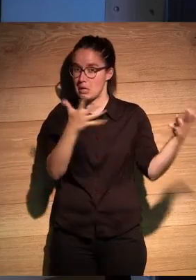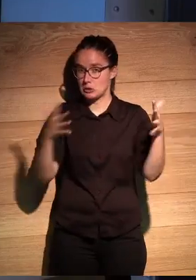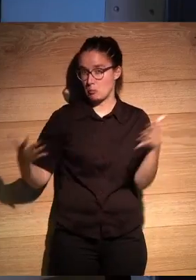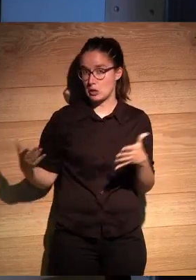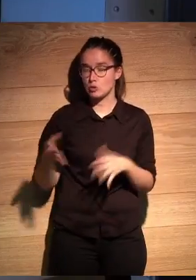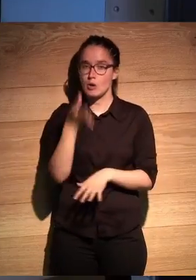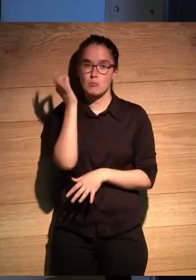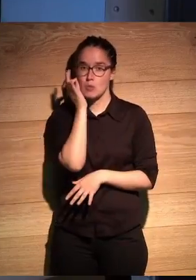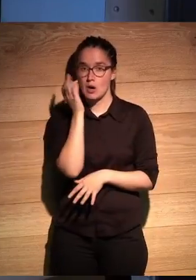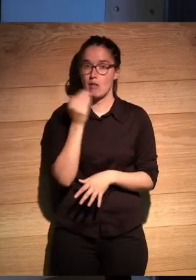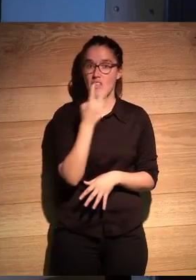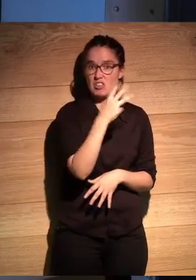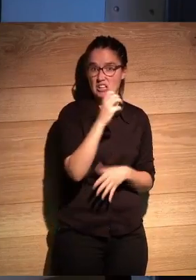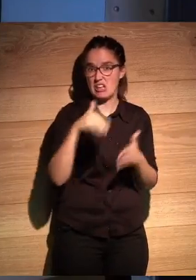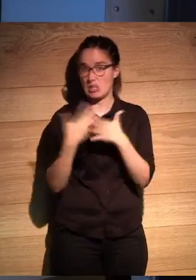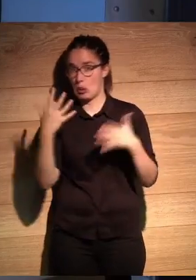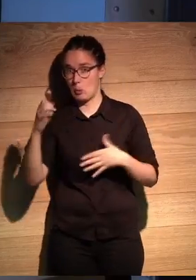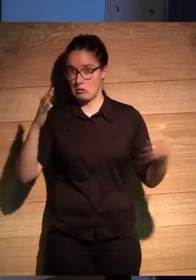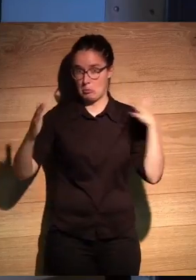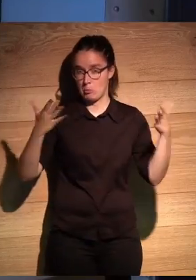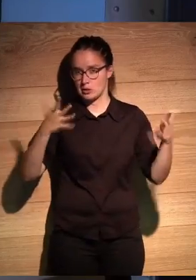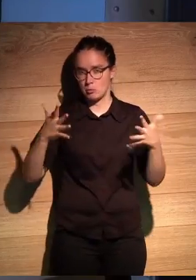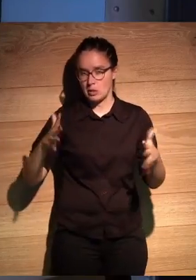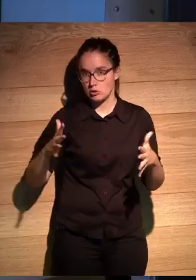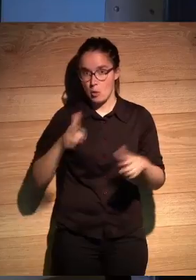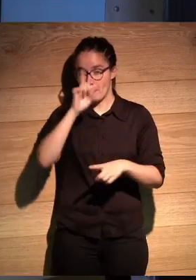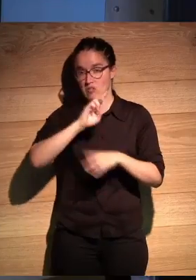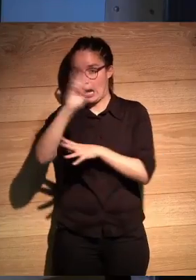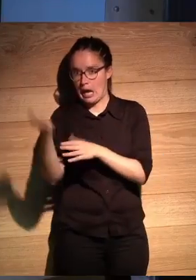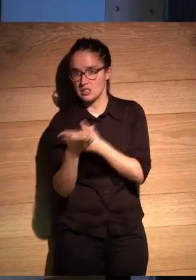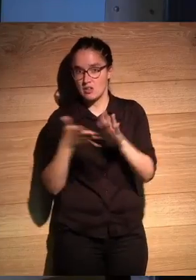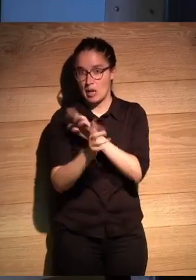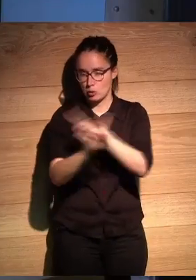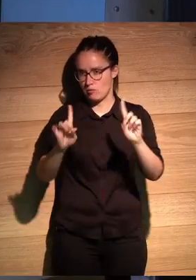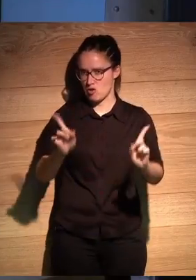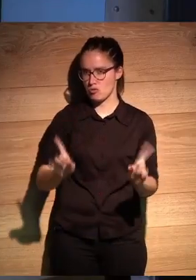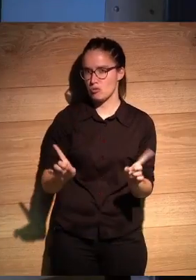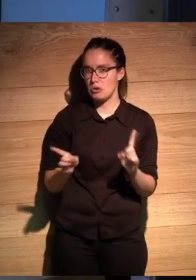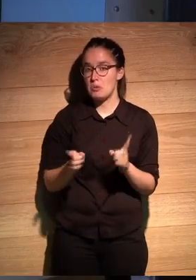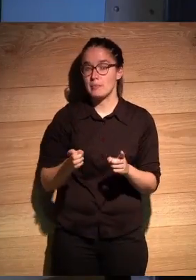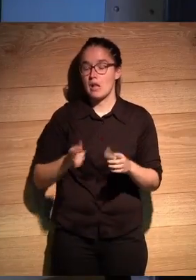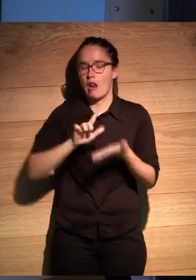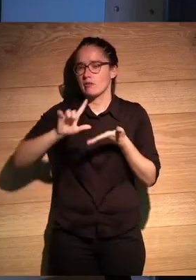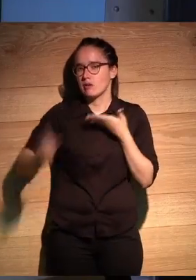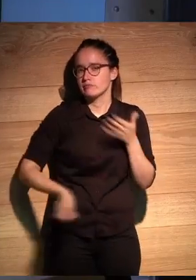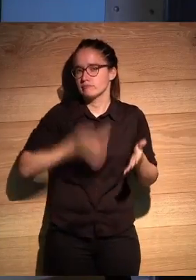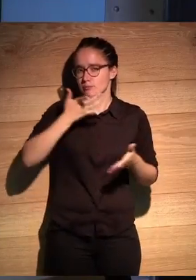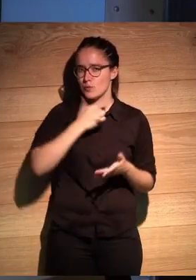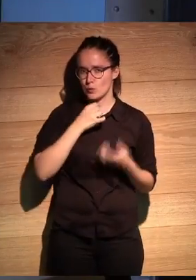este, una mujer entre 30 y 50 años, evidentemente no elimina el resto de perfiles, apasionada por la literatura,